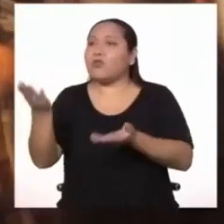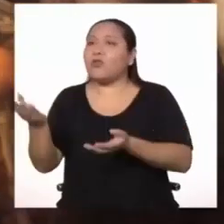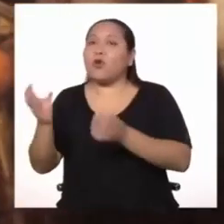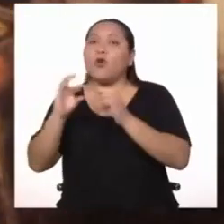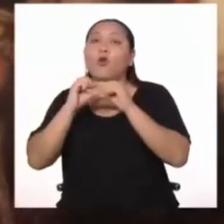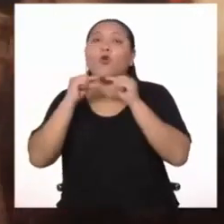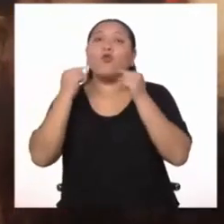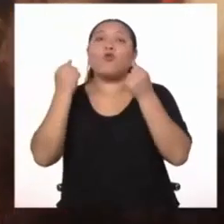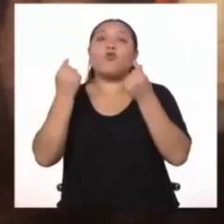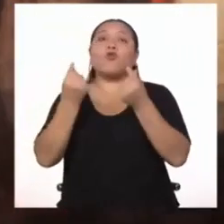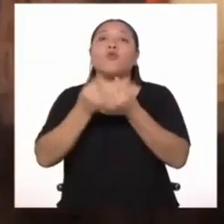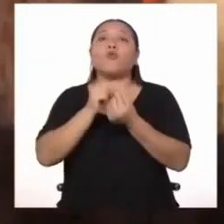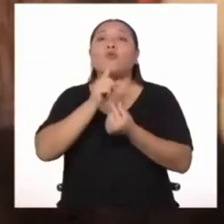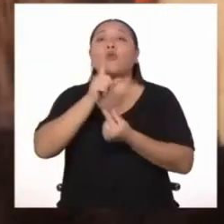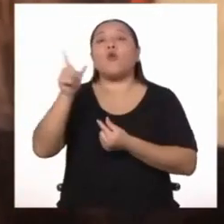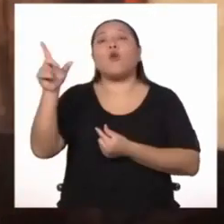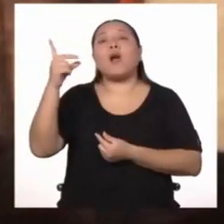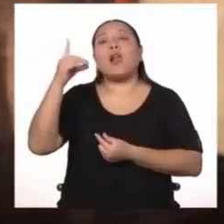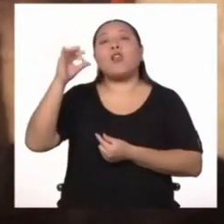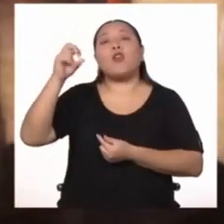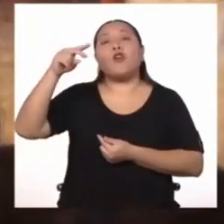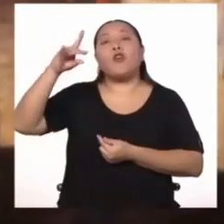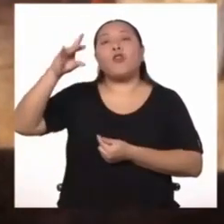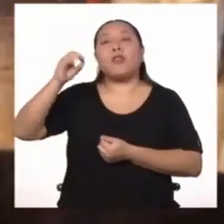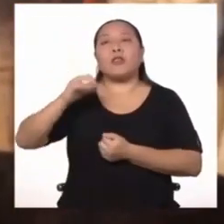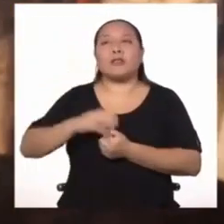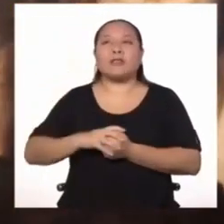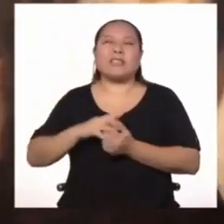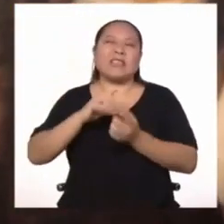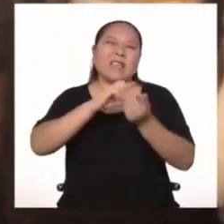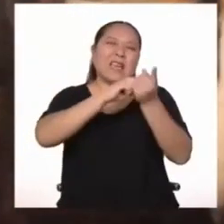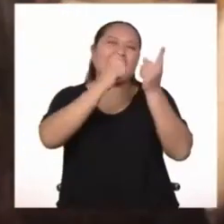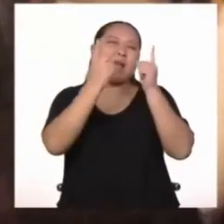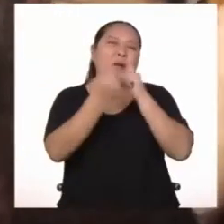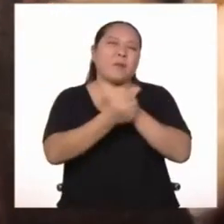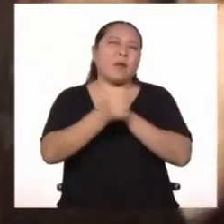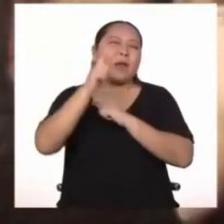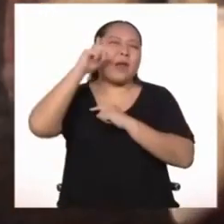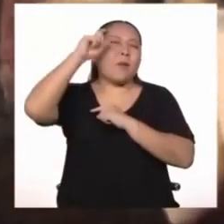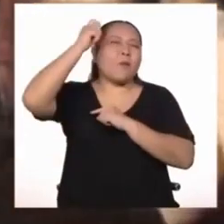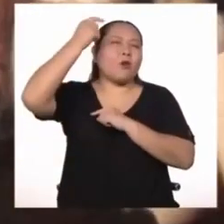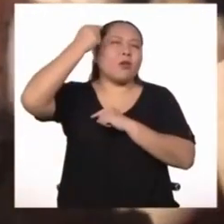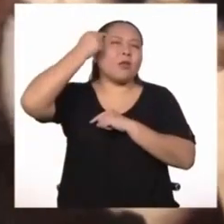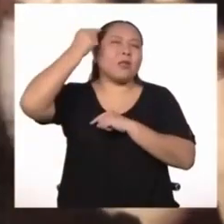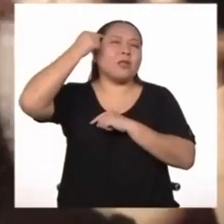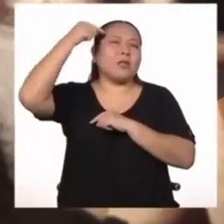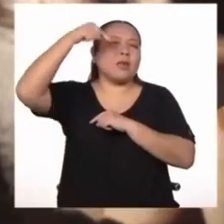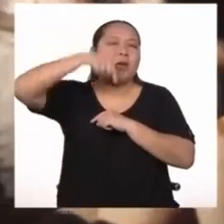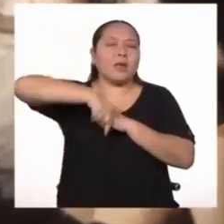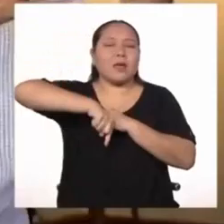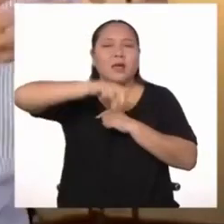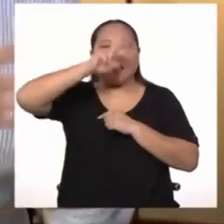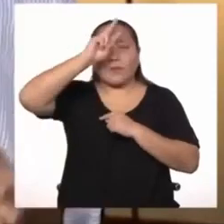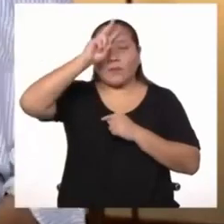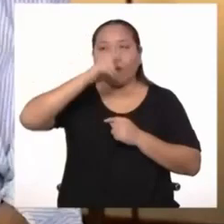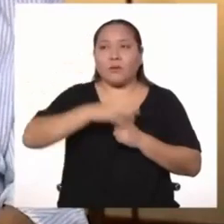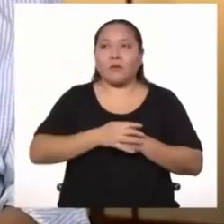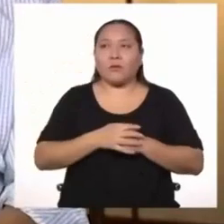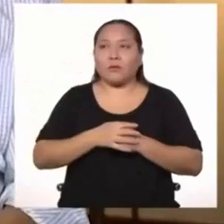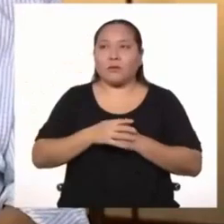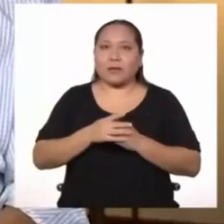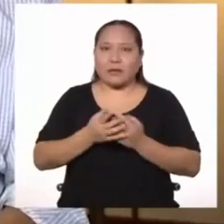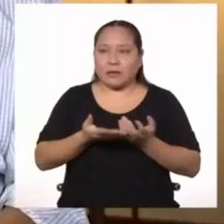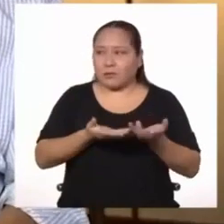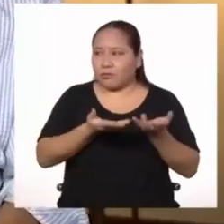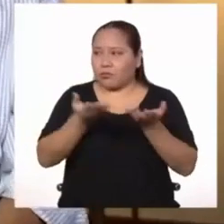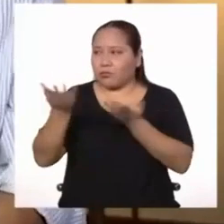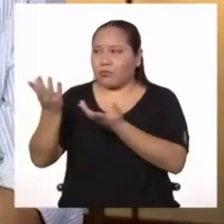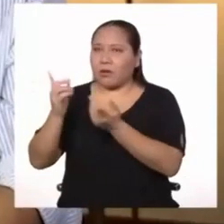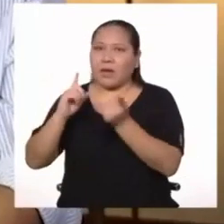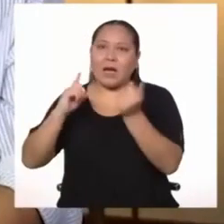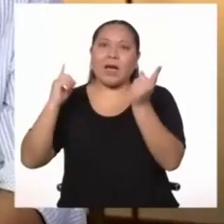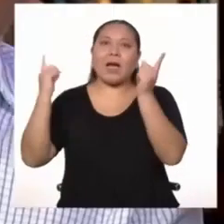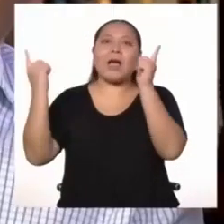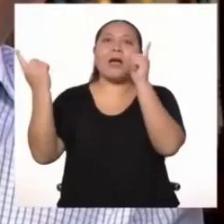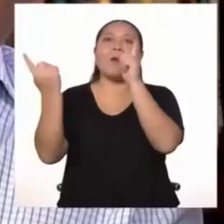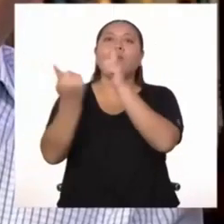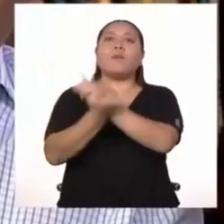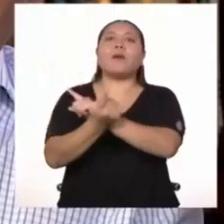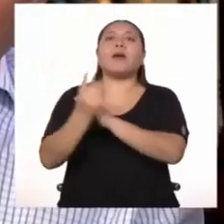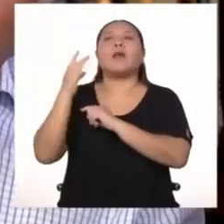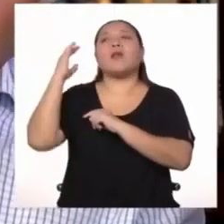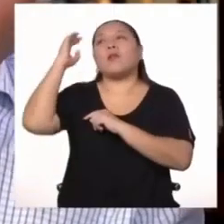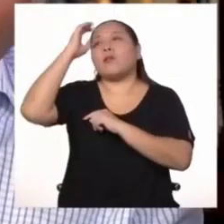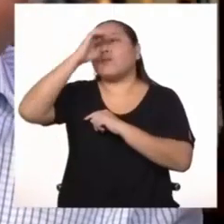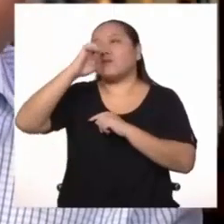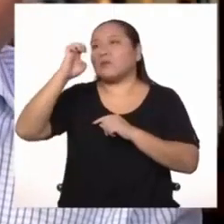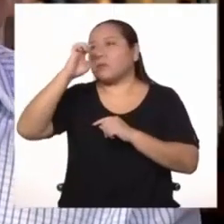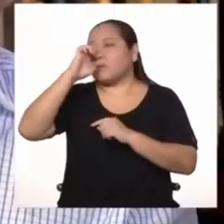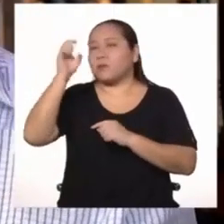Martín es cambiar el eje de la geopolítica peruana y virarla hacia el mundo anglosajón. Era